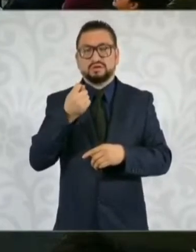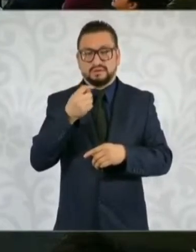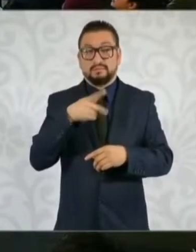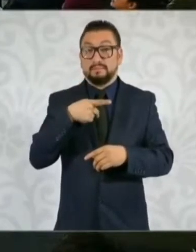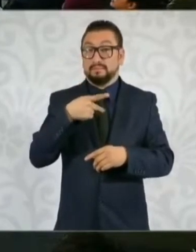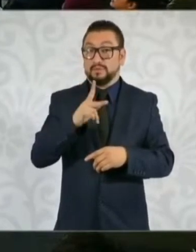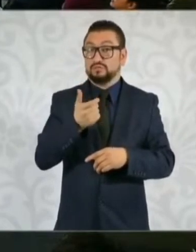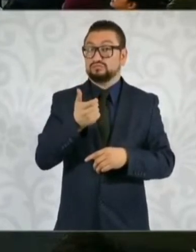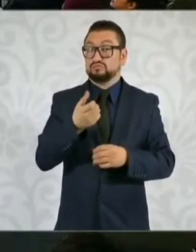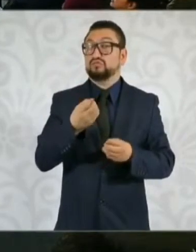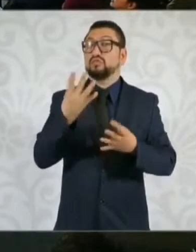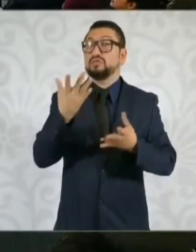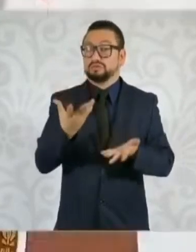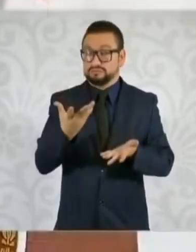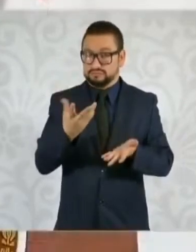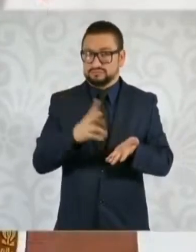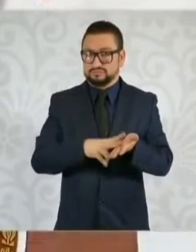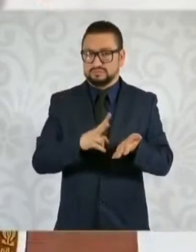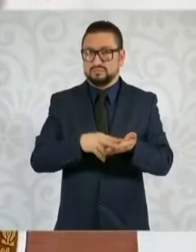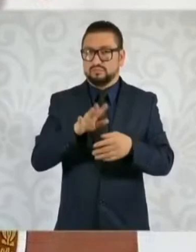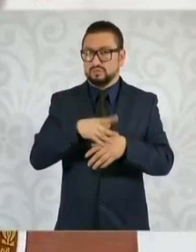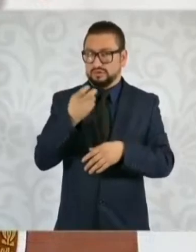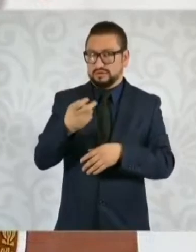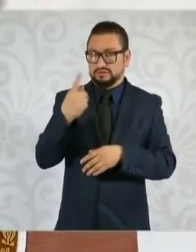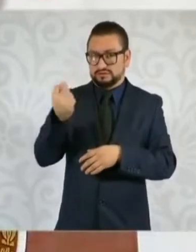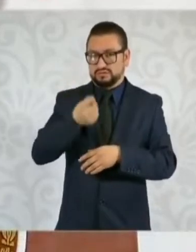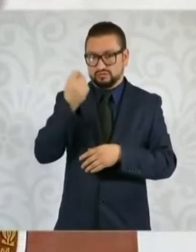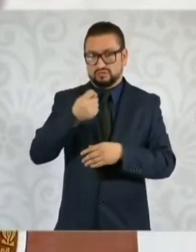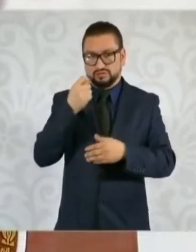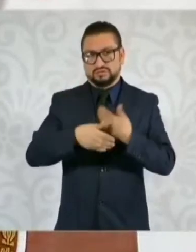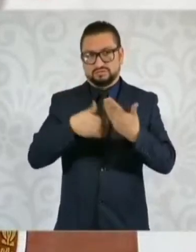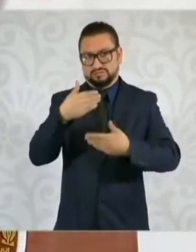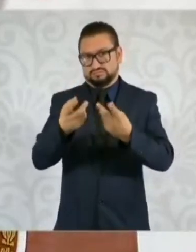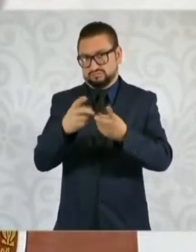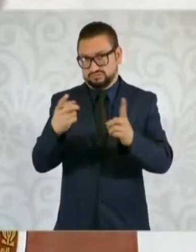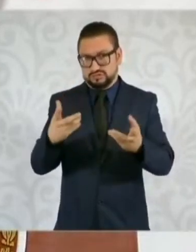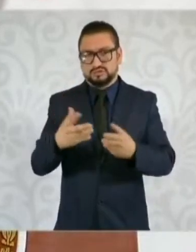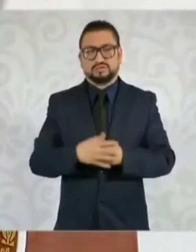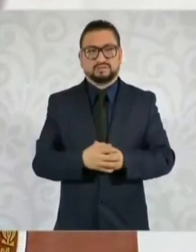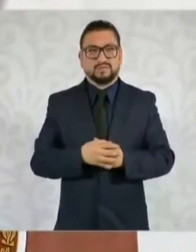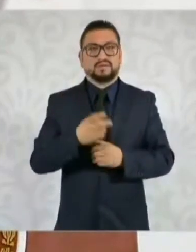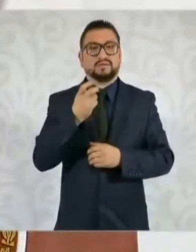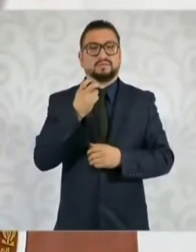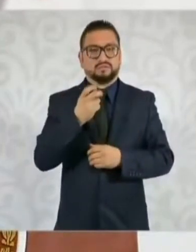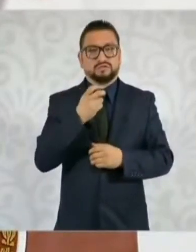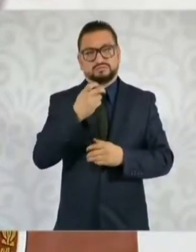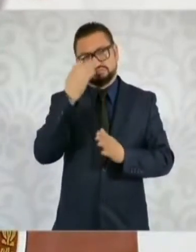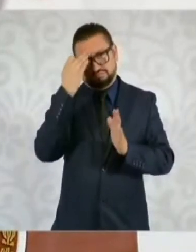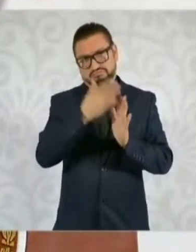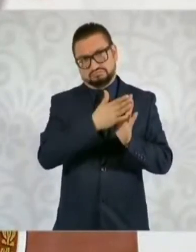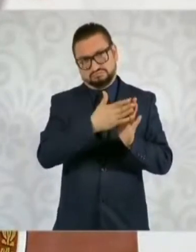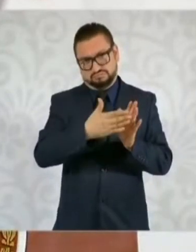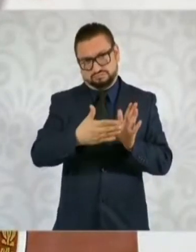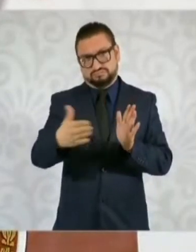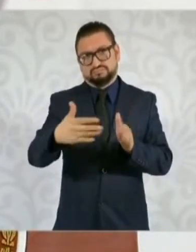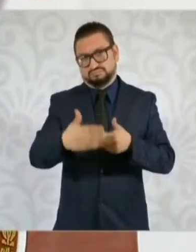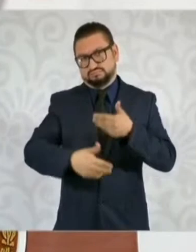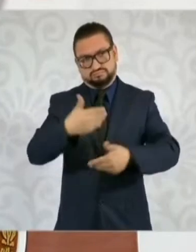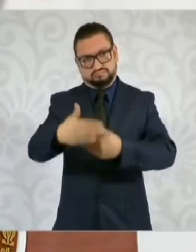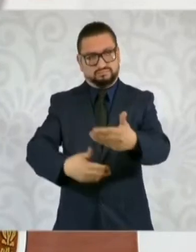extraer el litio con esa tecnología y desarrollar esa tecnología. Entonces, eso llevará a su camino.